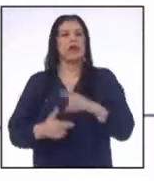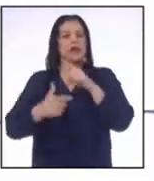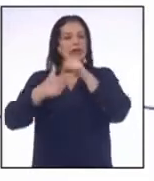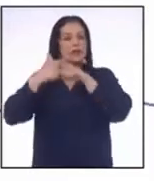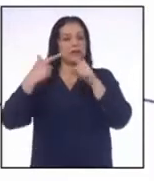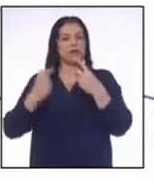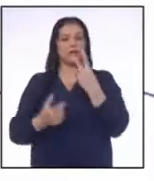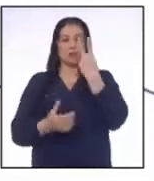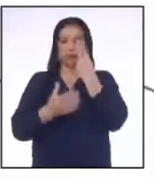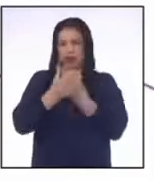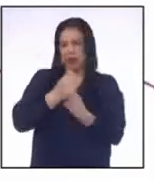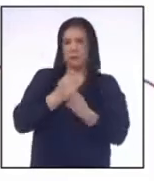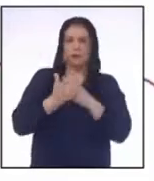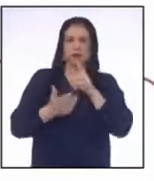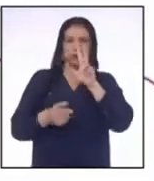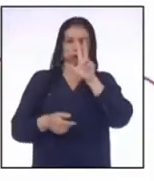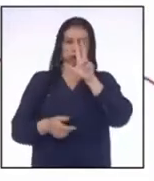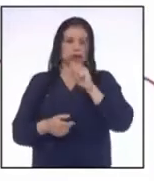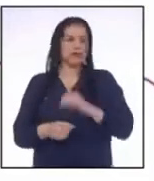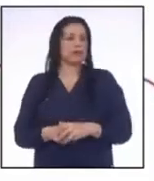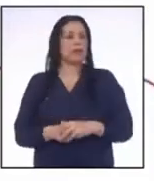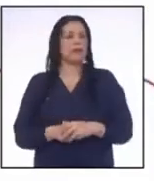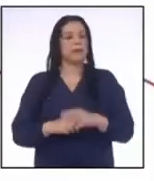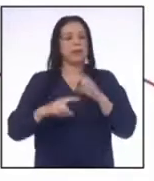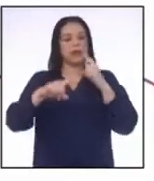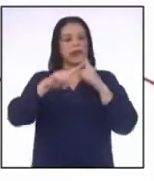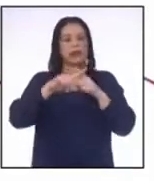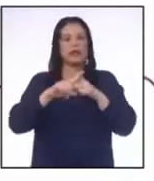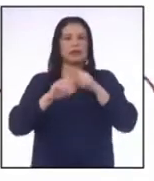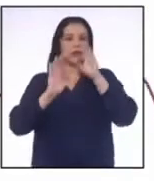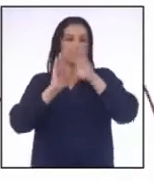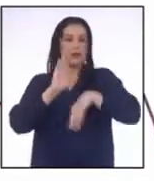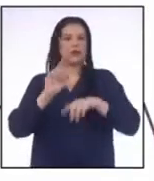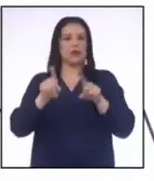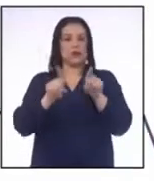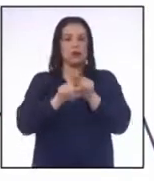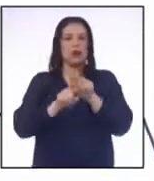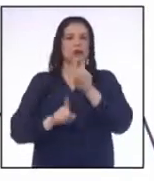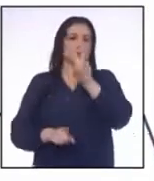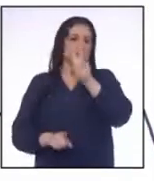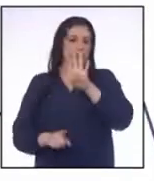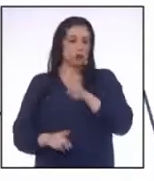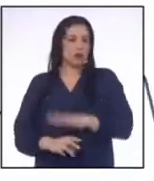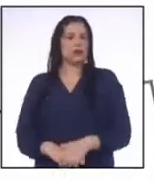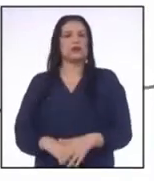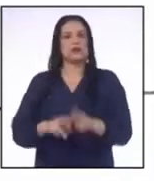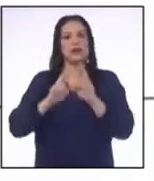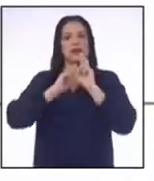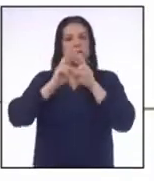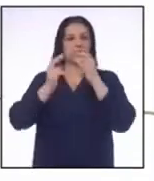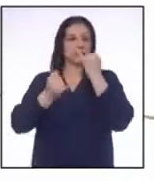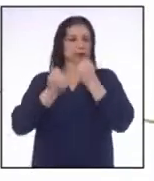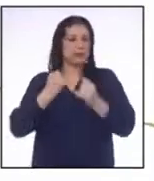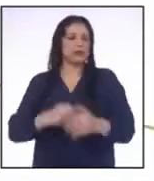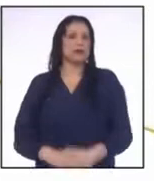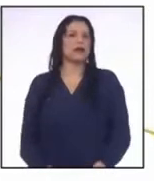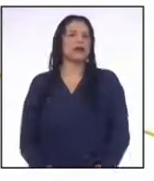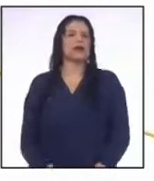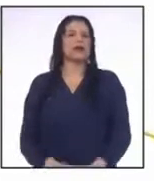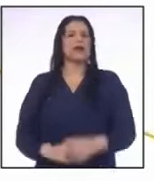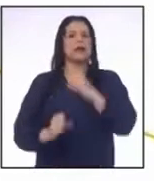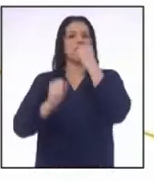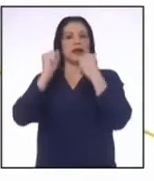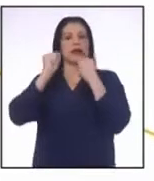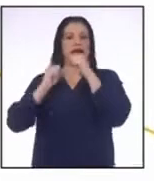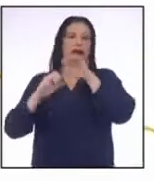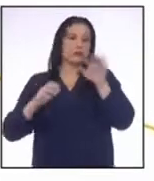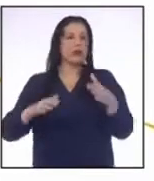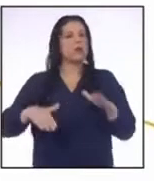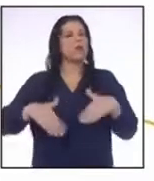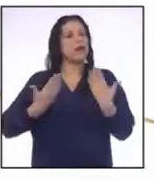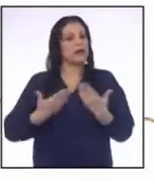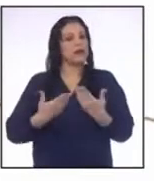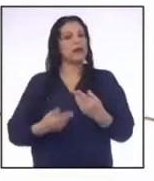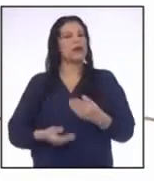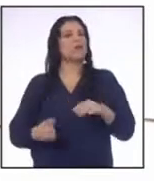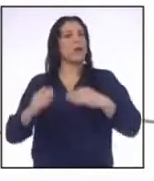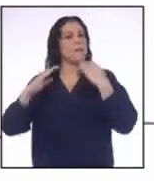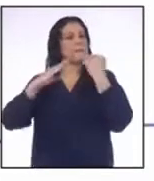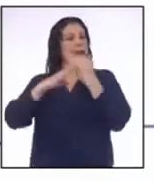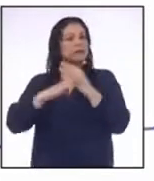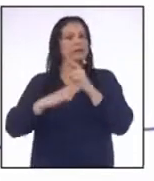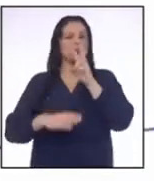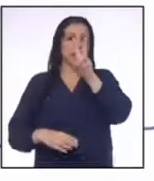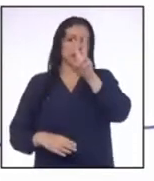30 a ambos miembros y obtenemos x es menor o igual que 24 La respuesta final es el camión podrá llevar como máximo